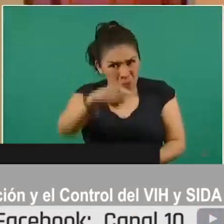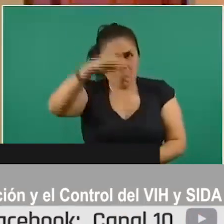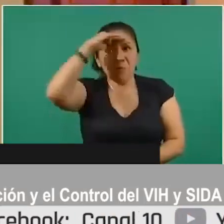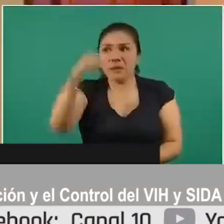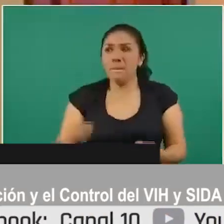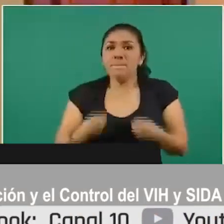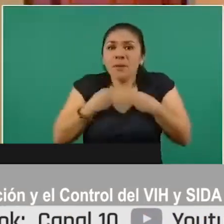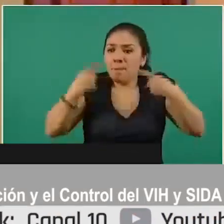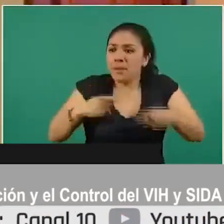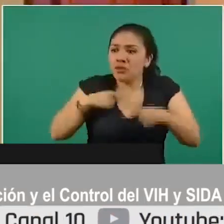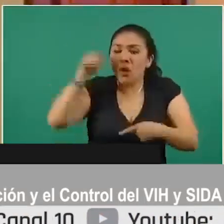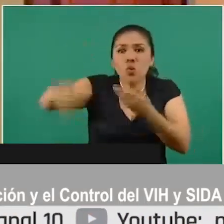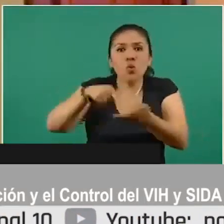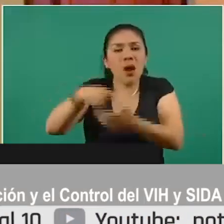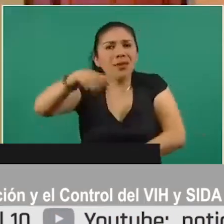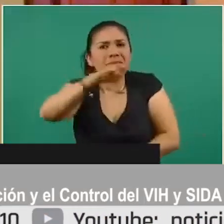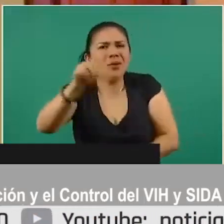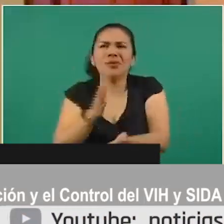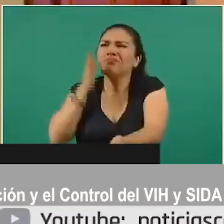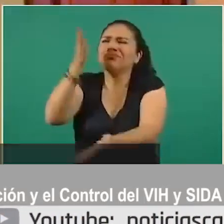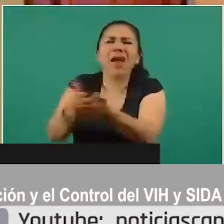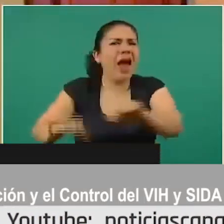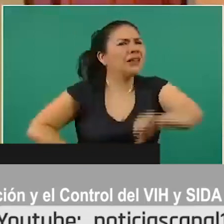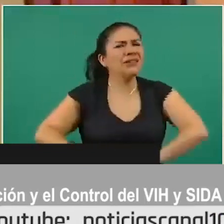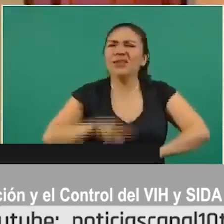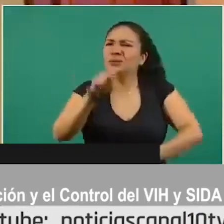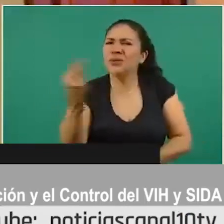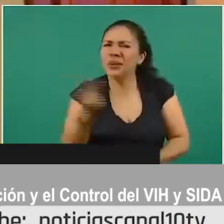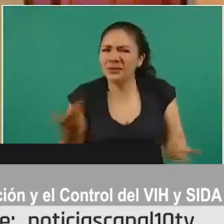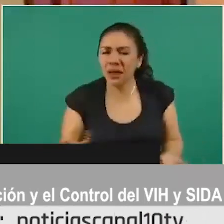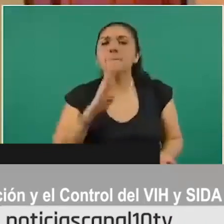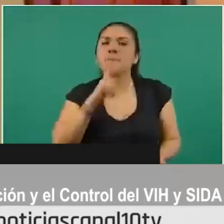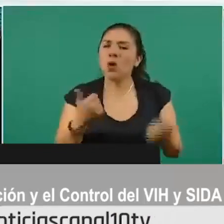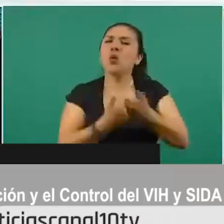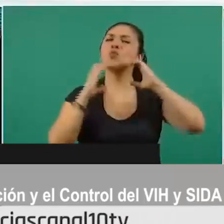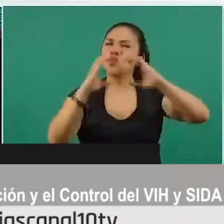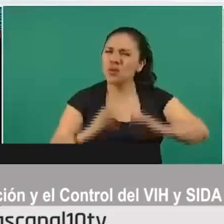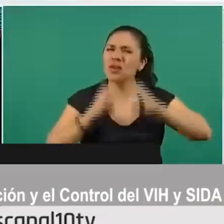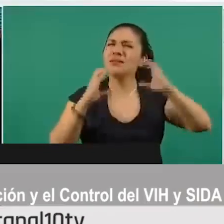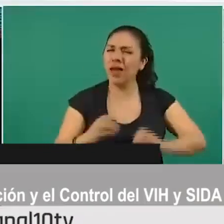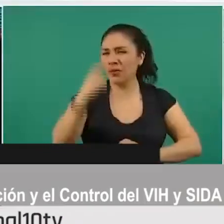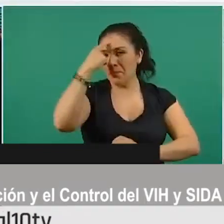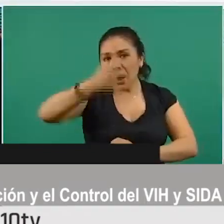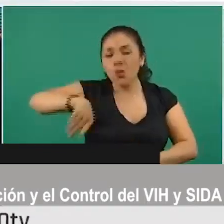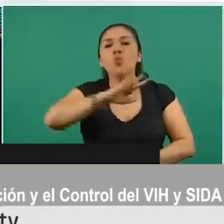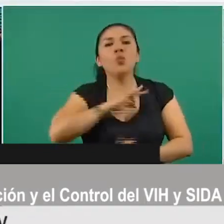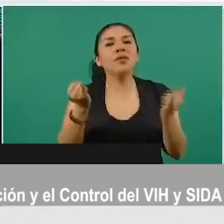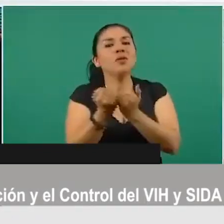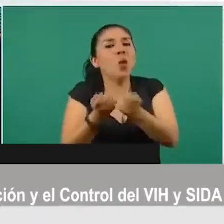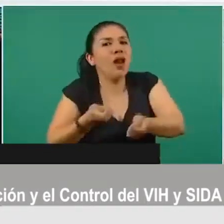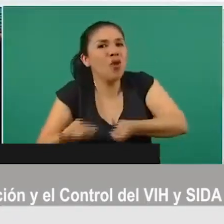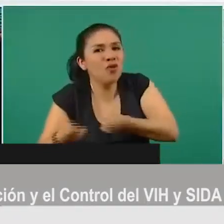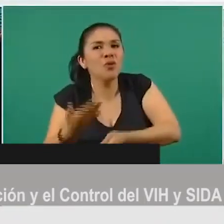que están en Quintana Roo y evitemos estas actividades. Tratemos con prudencia para que también puedan tener un control